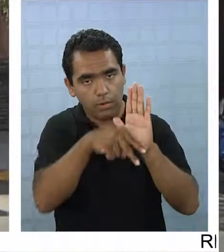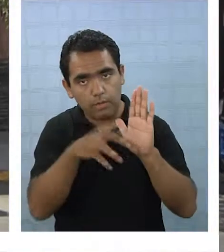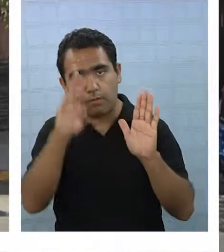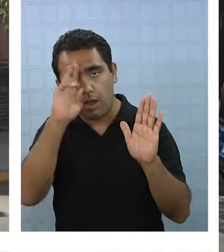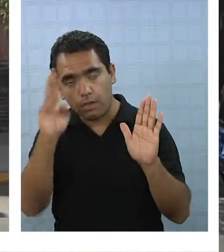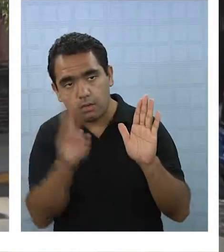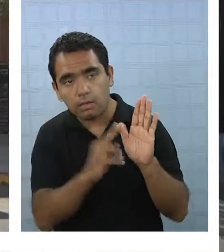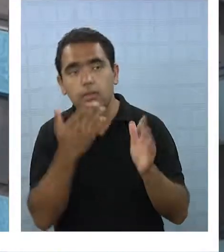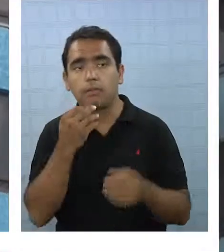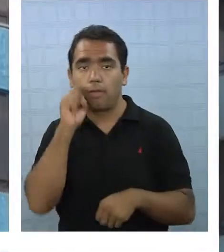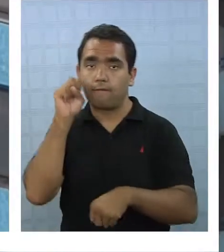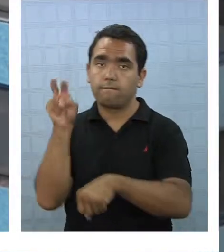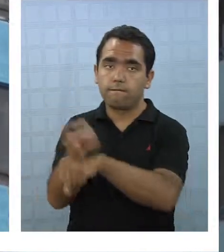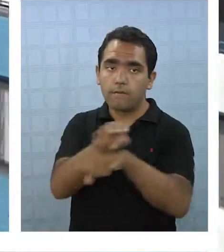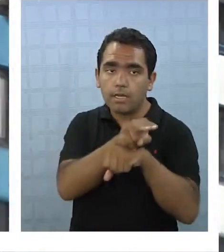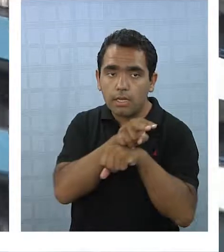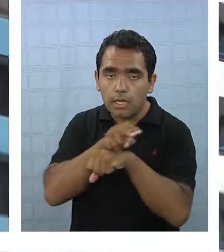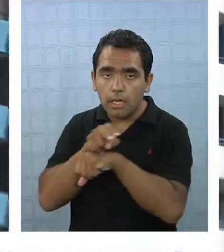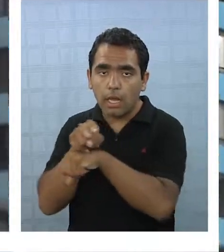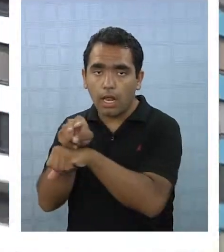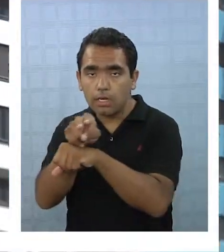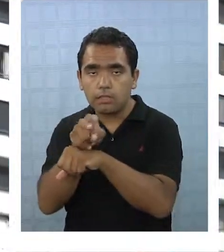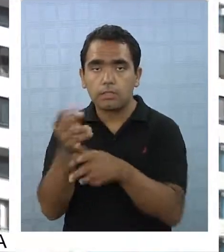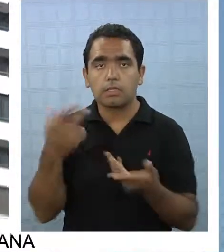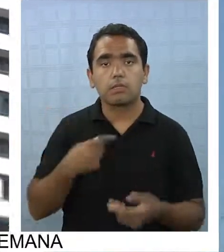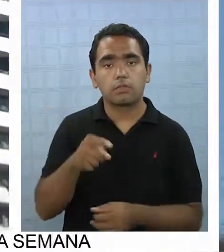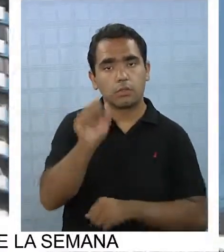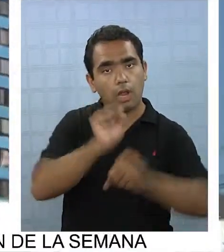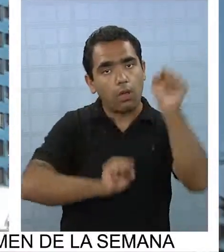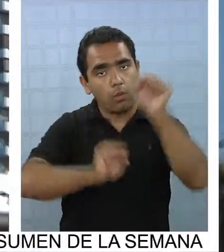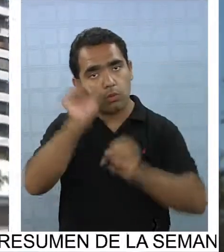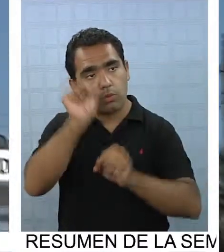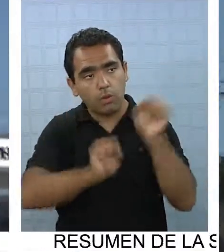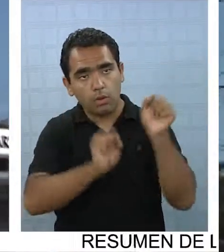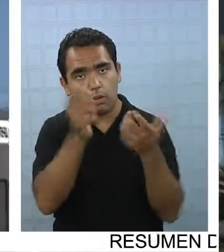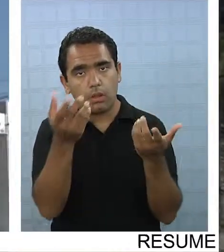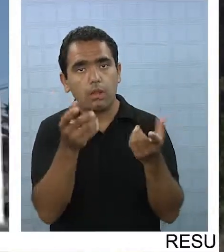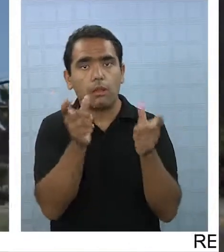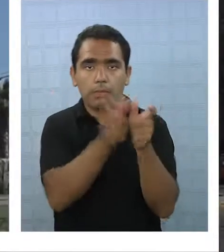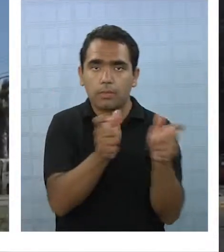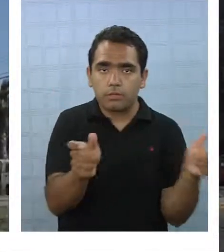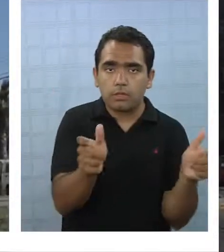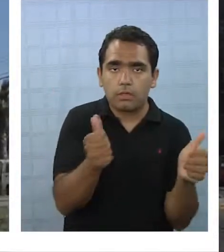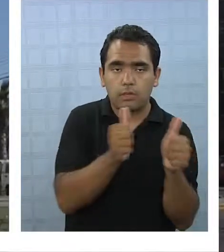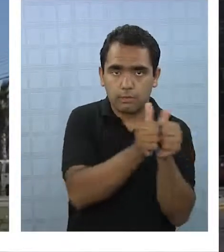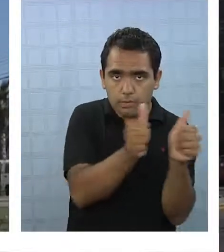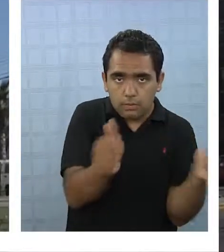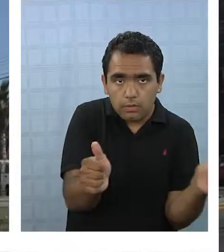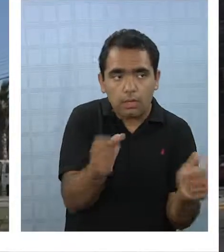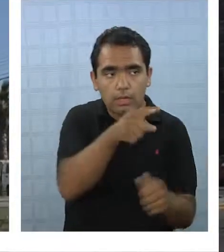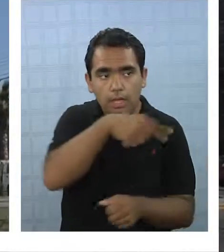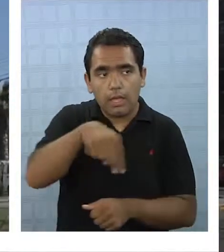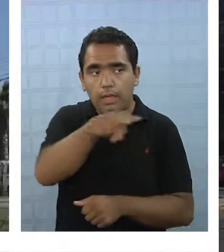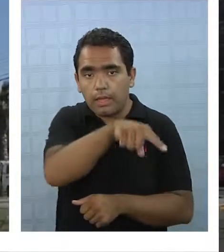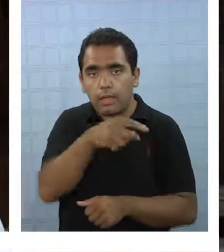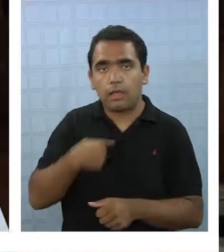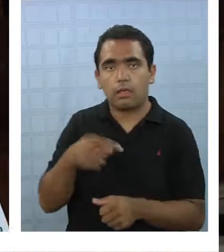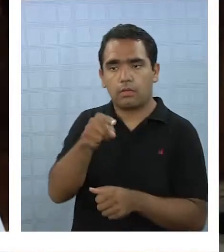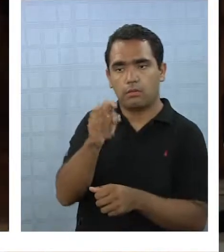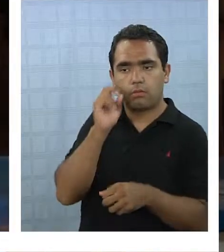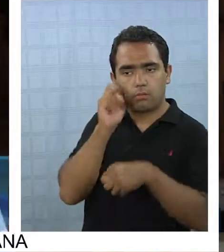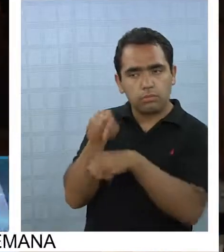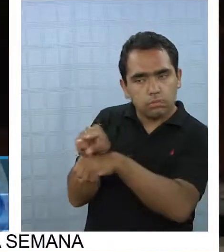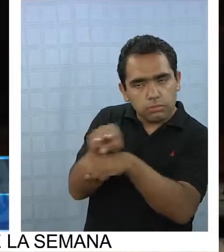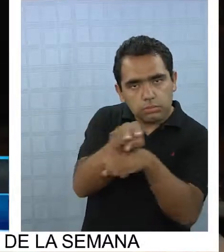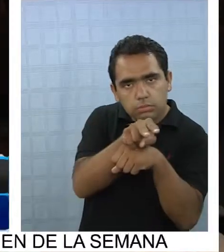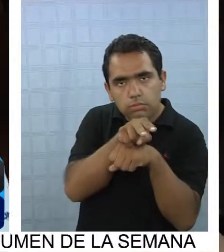mantenga la fiscalización de las autoridades a los locales que están incumpliendo la ley. Hay un operativo especial y principalmente